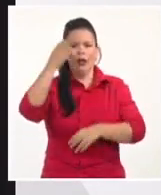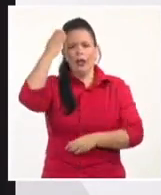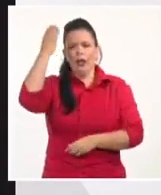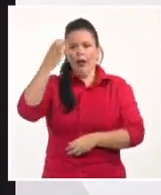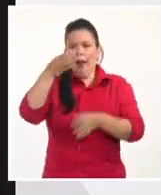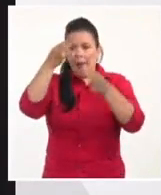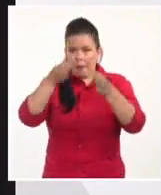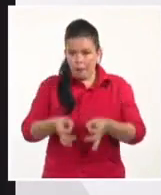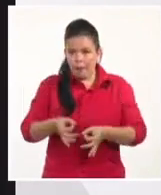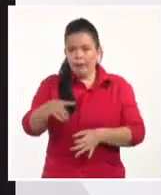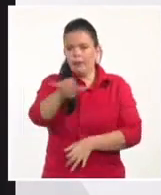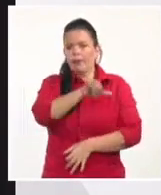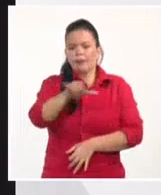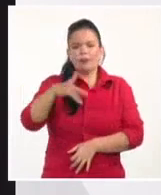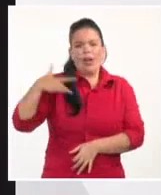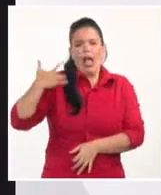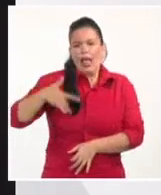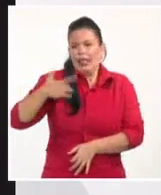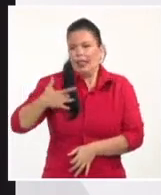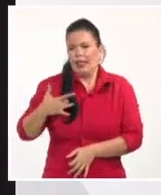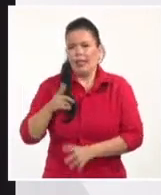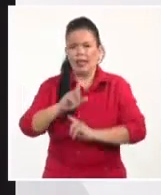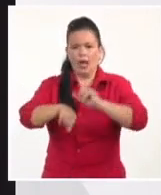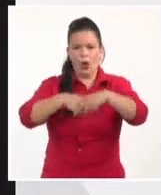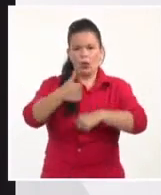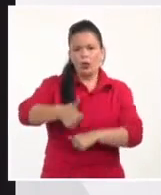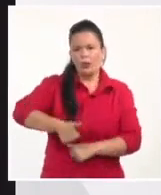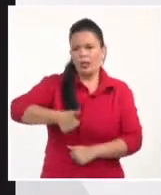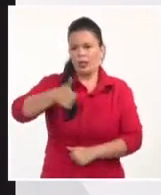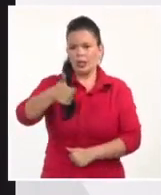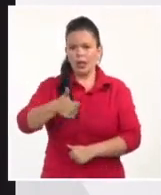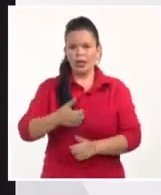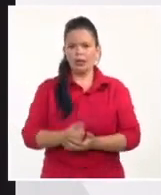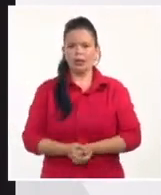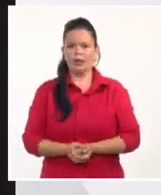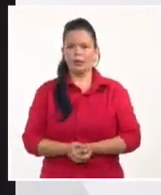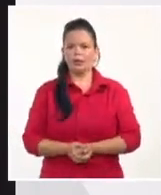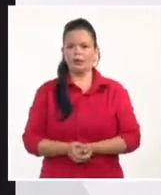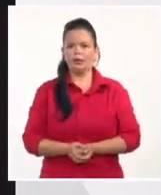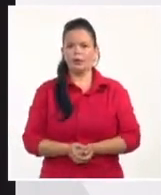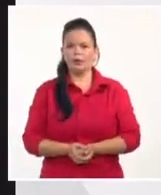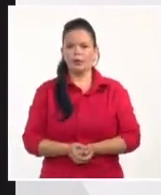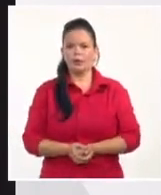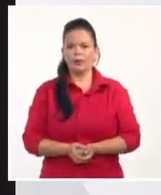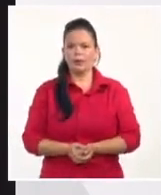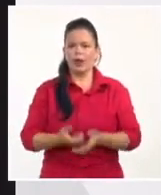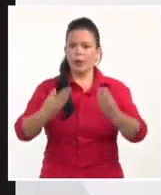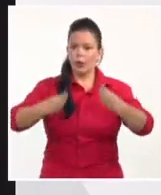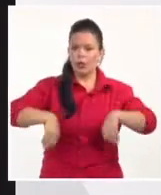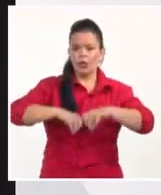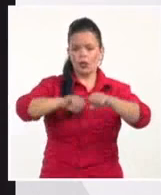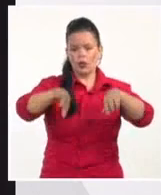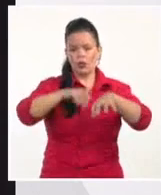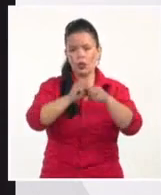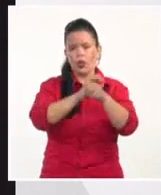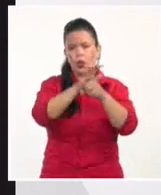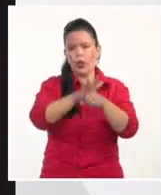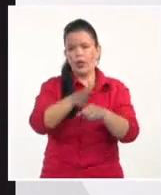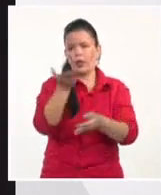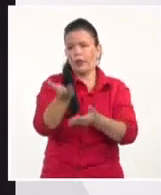Argentina, con algunas campañas negacionistas del COVID, pidiendo, digamos, que al final lo que pedían son